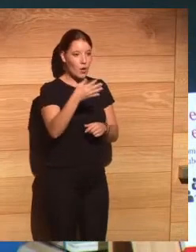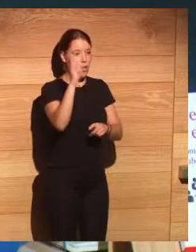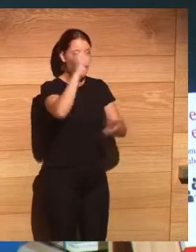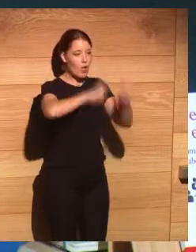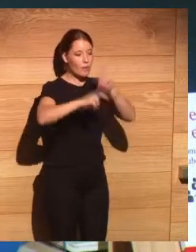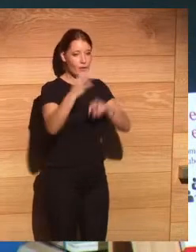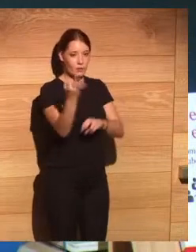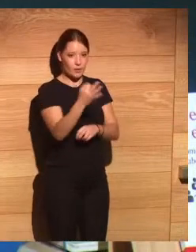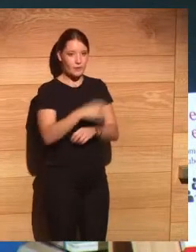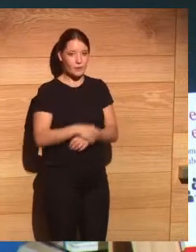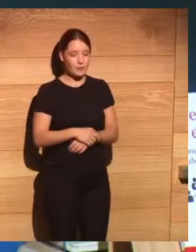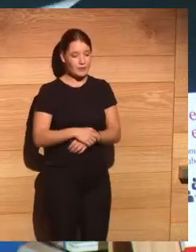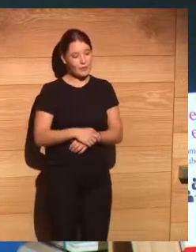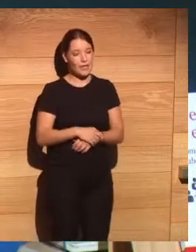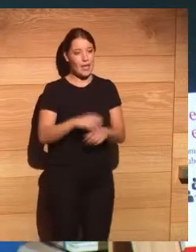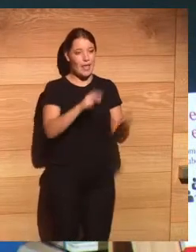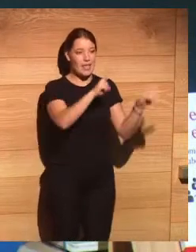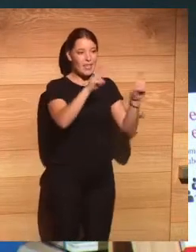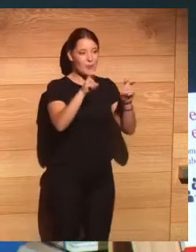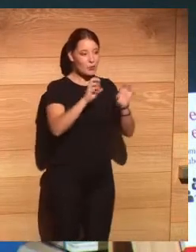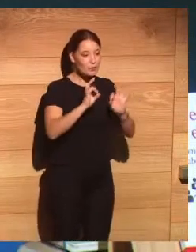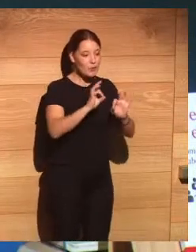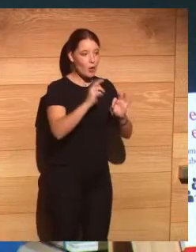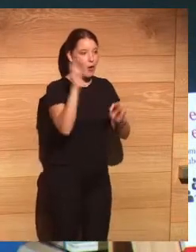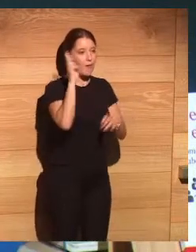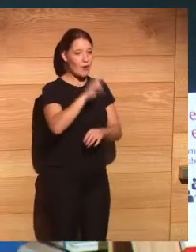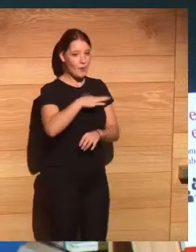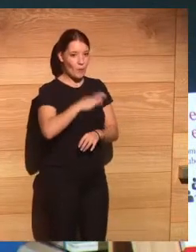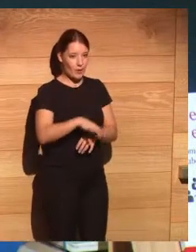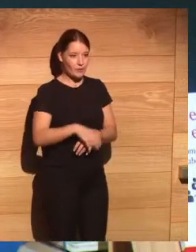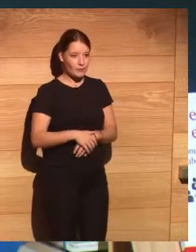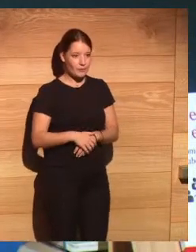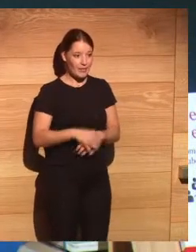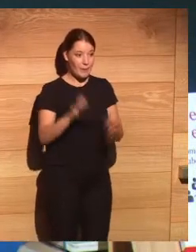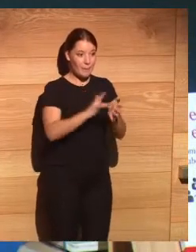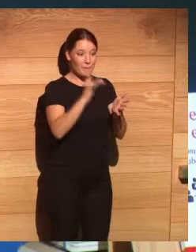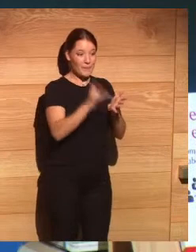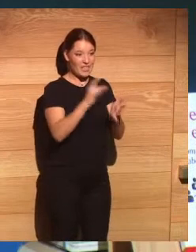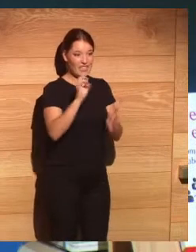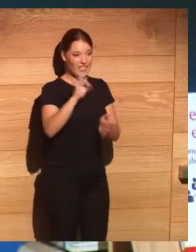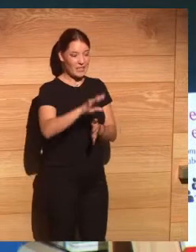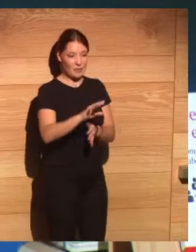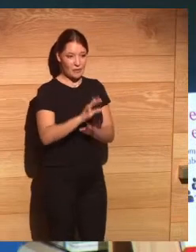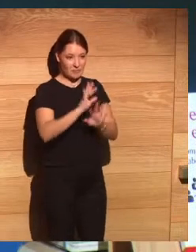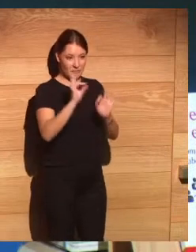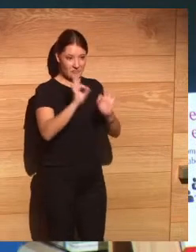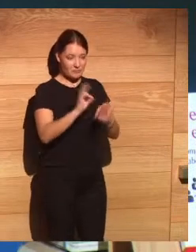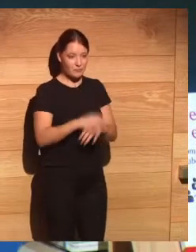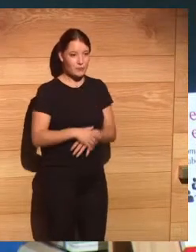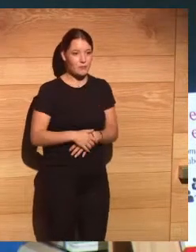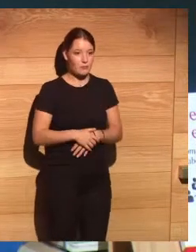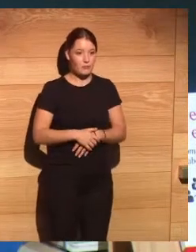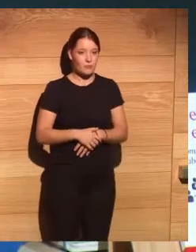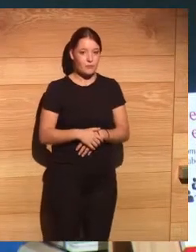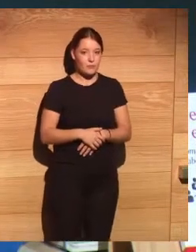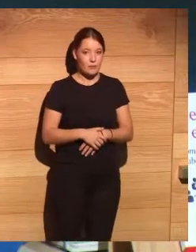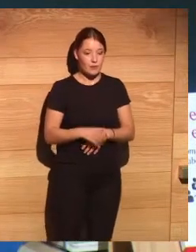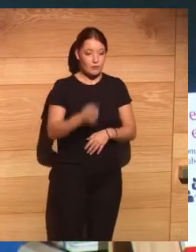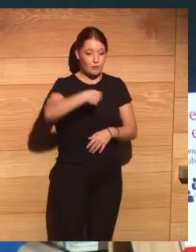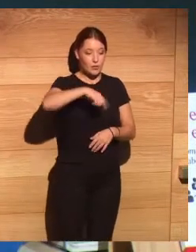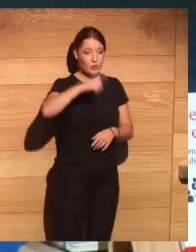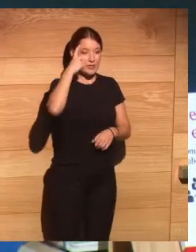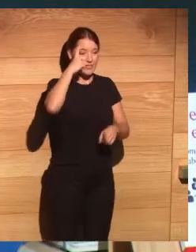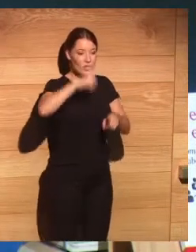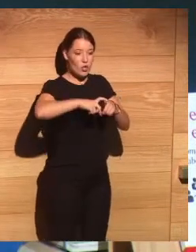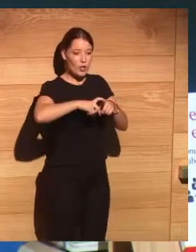artículo que hubo en ese capítulo que no son más allá de 15 páginas todas esas reflexiones que hemos hecho desde la psicología científica para